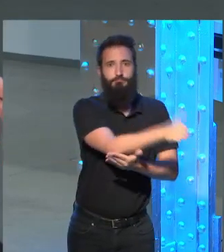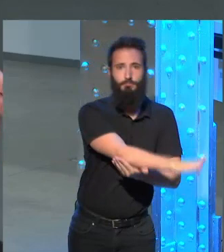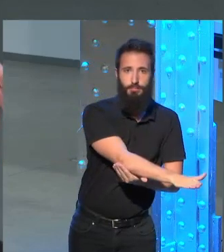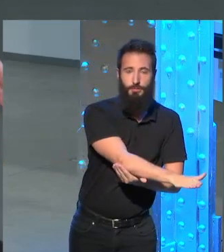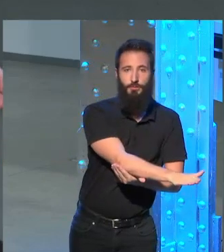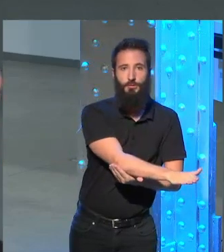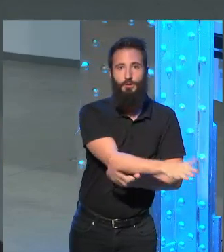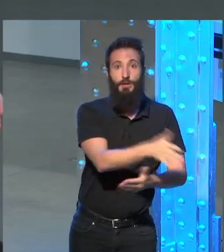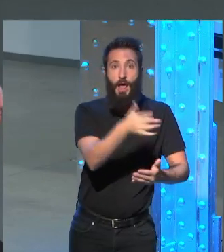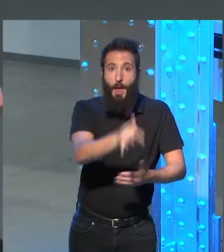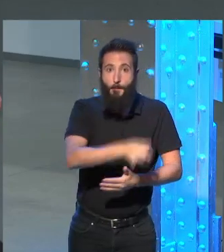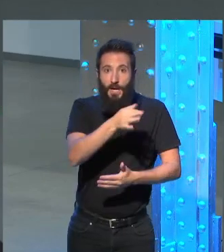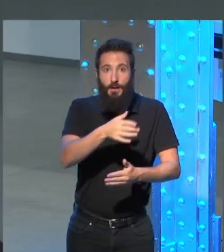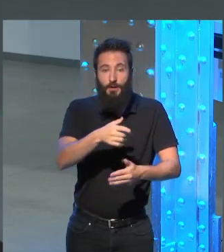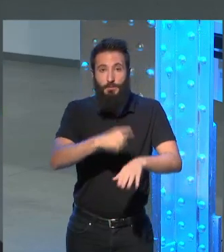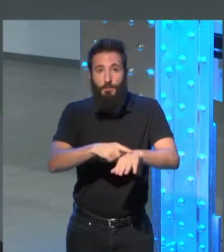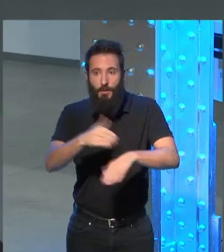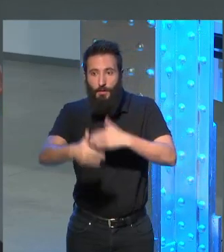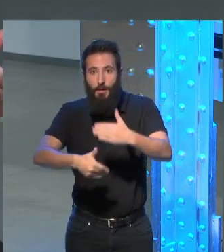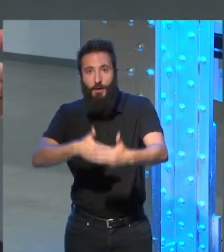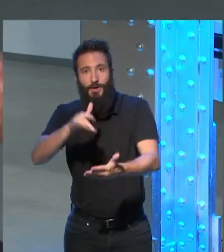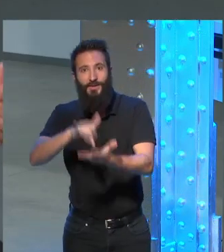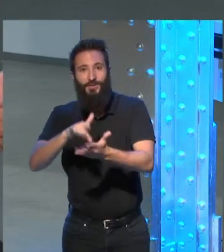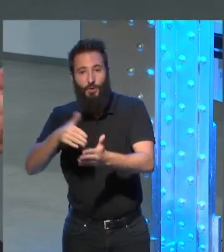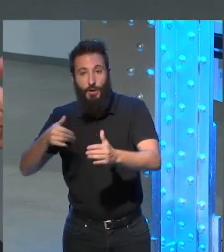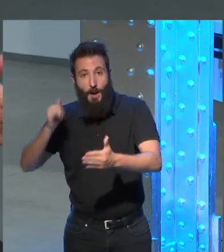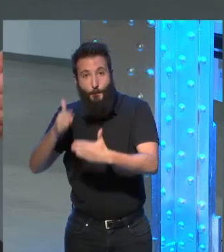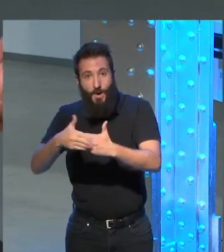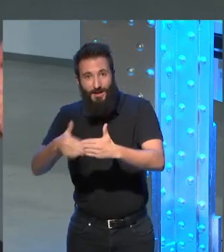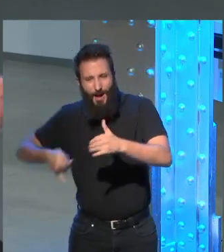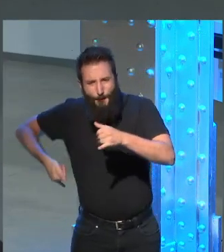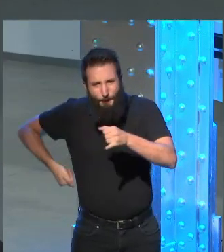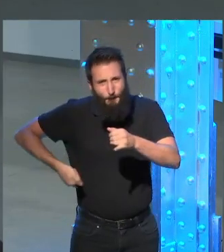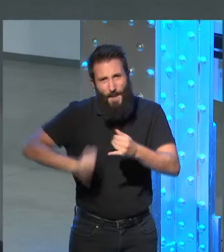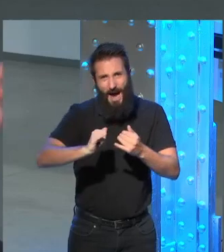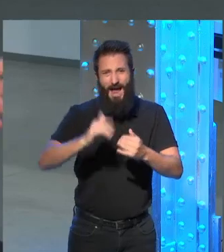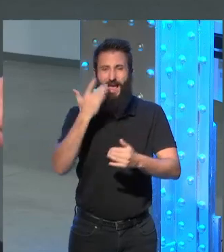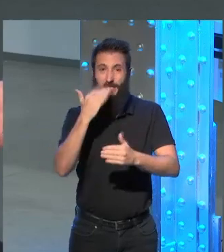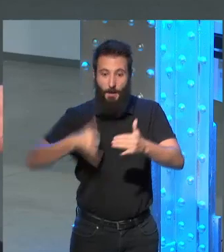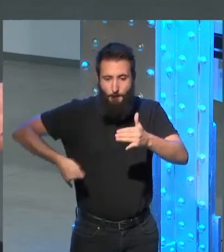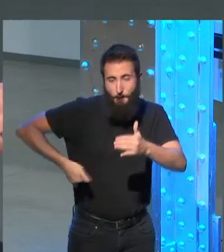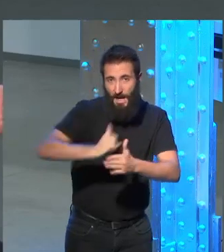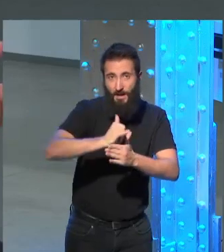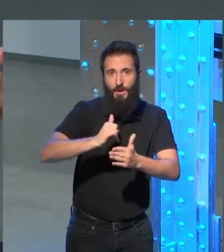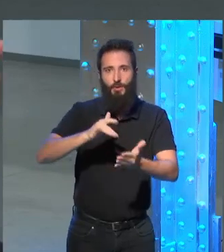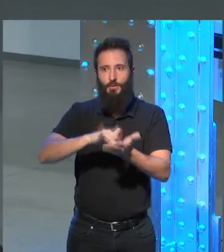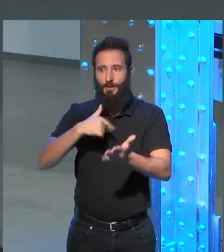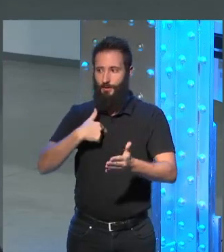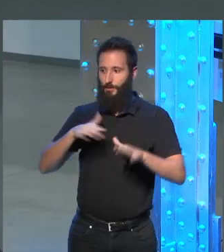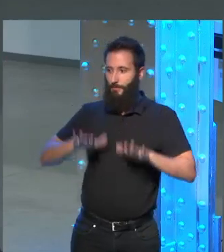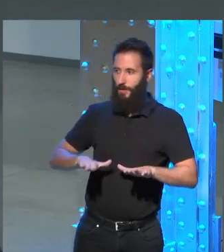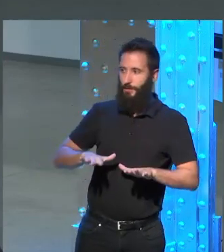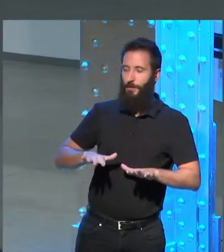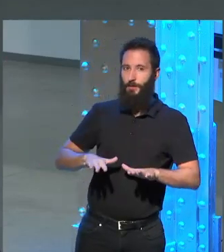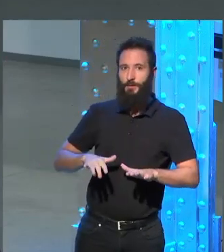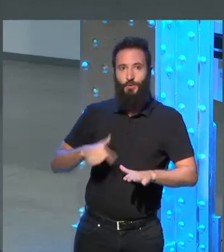y segundos después entran pateando la puerta de cristales a donde yo estaba y